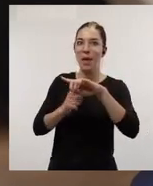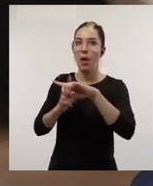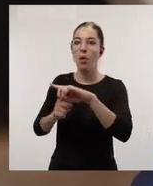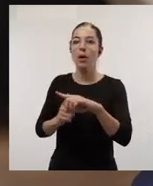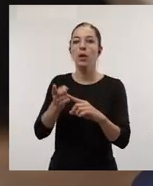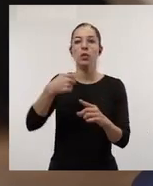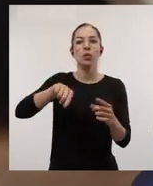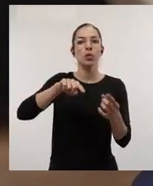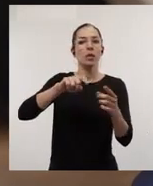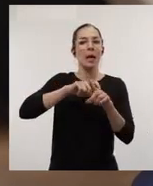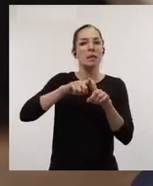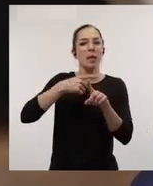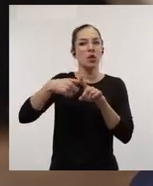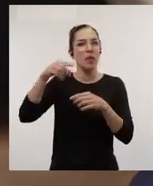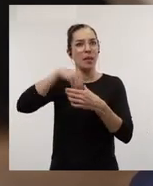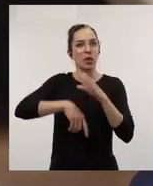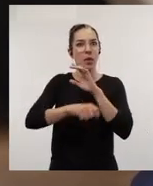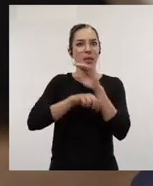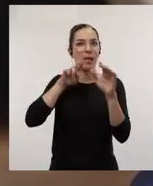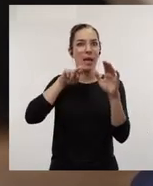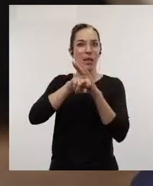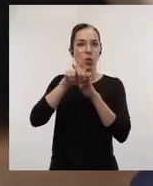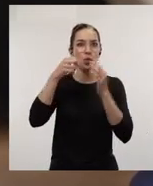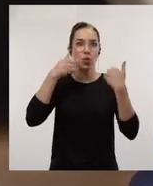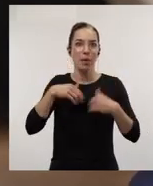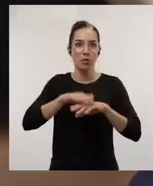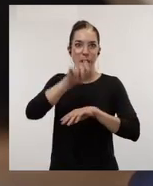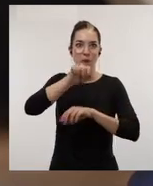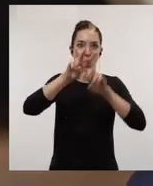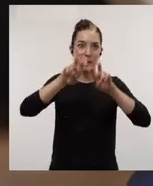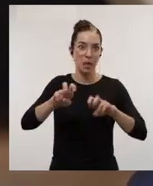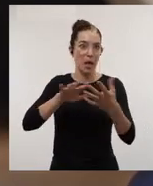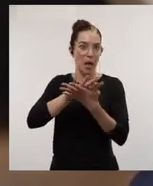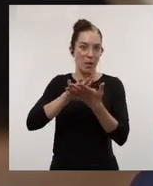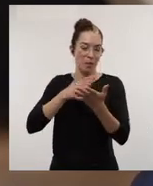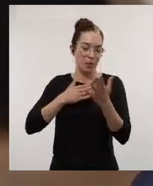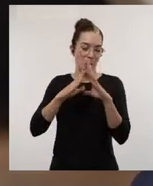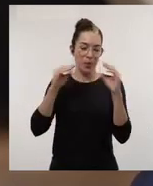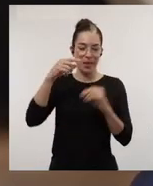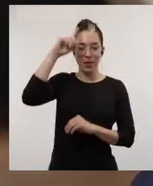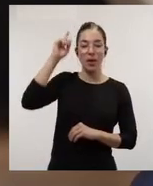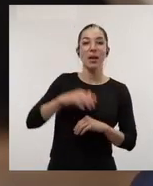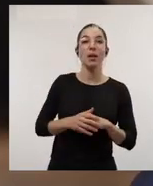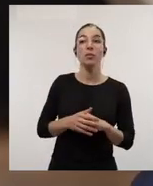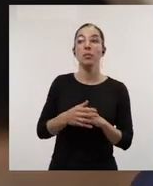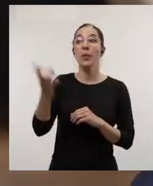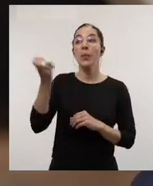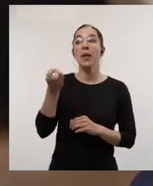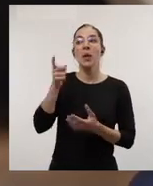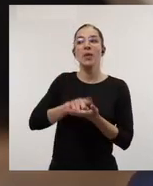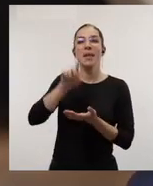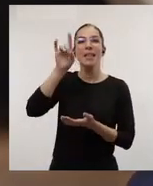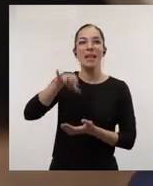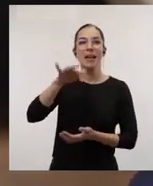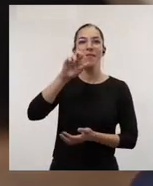los que hemos hablado de diferentes aspectos de la estrategia de recursos humanos para investigadores de la Universidad Río Juan Carlos contamos de nuevo